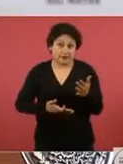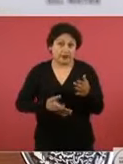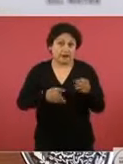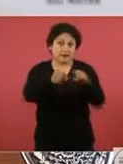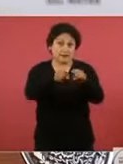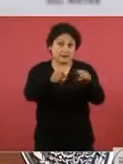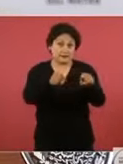Poder Judicial.